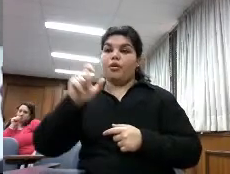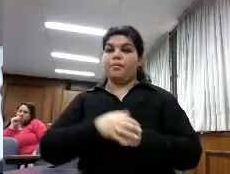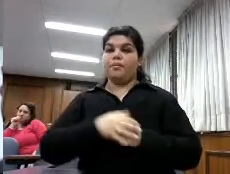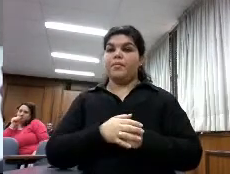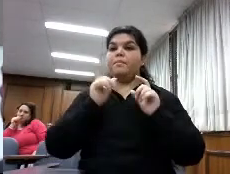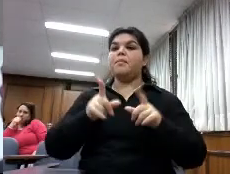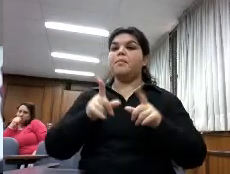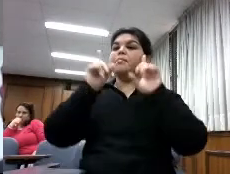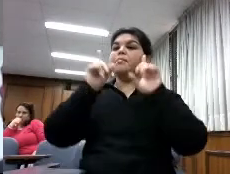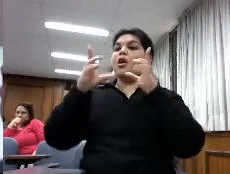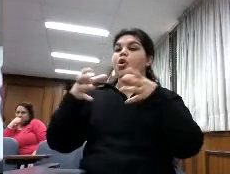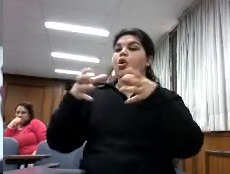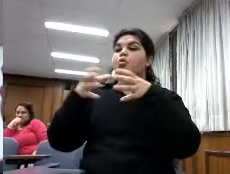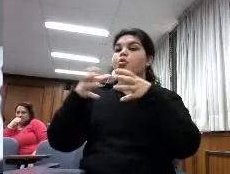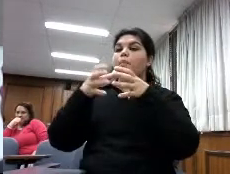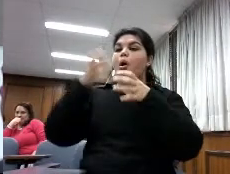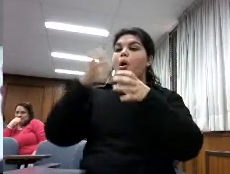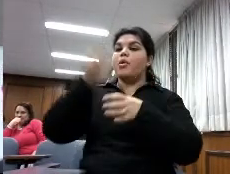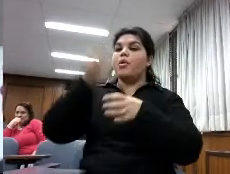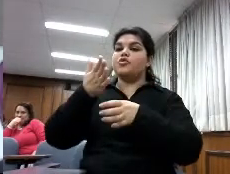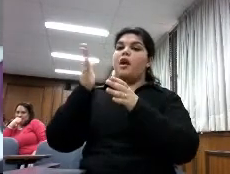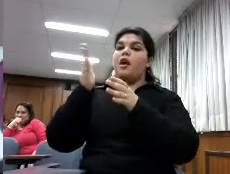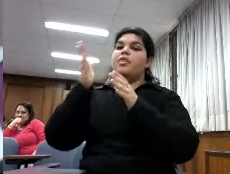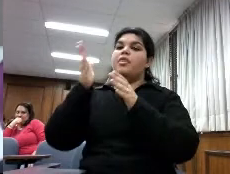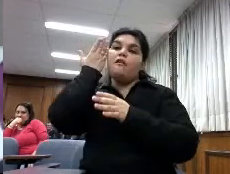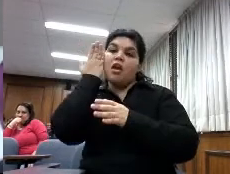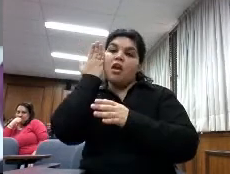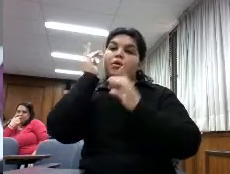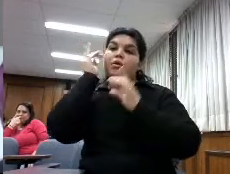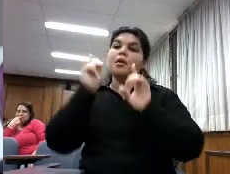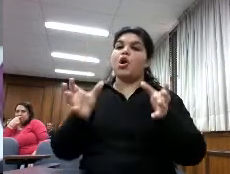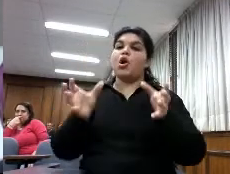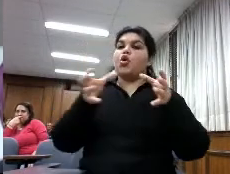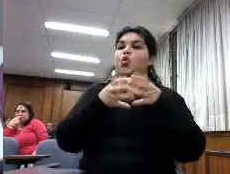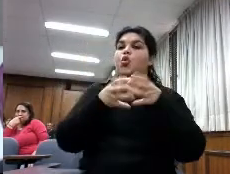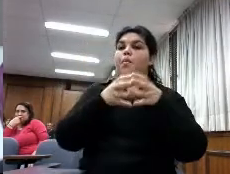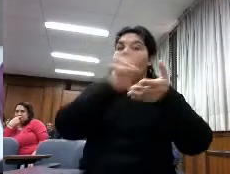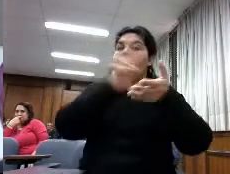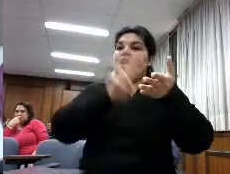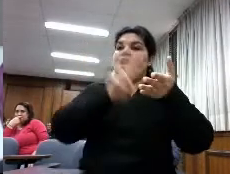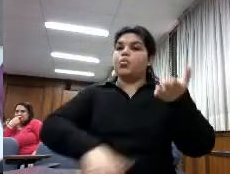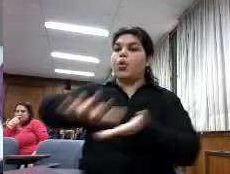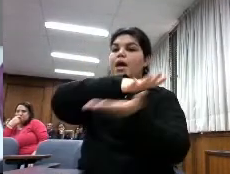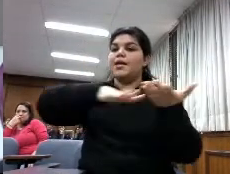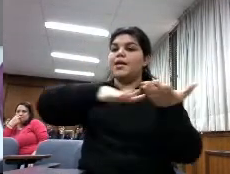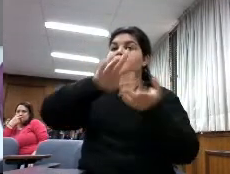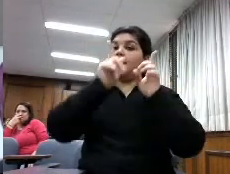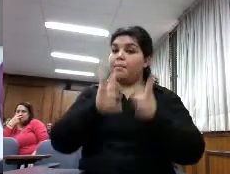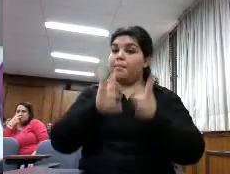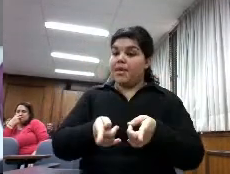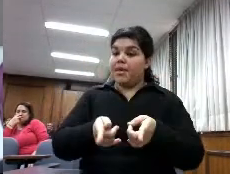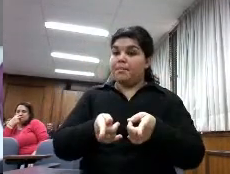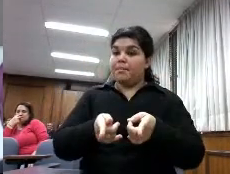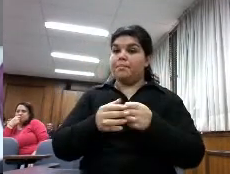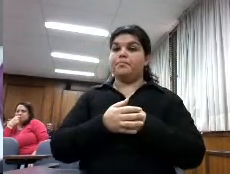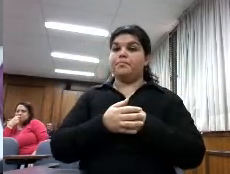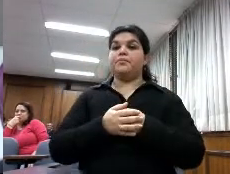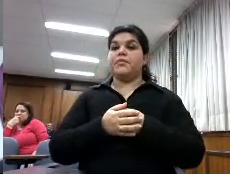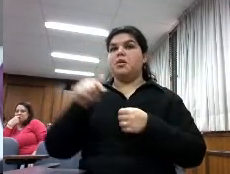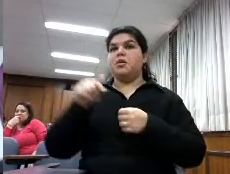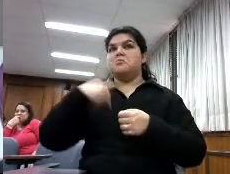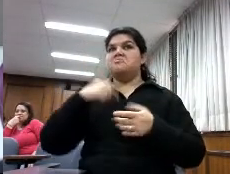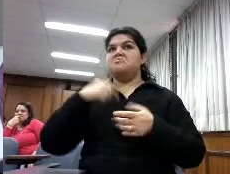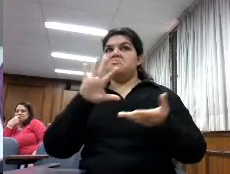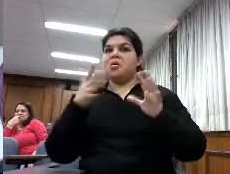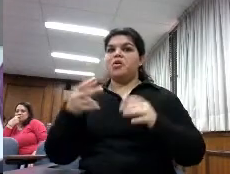Facebook grupos de lectura social yo dispongo ahora mismo de unos 200.000